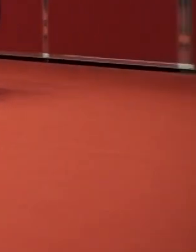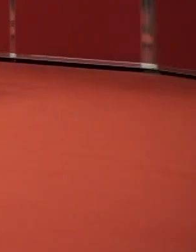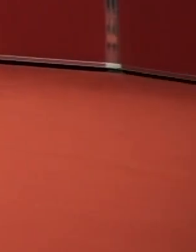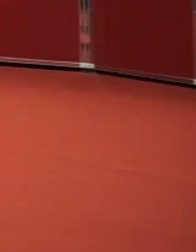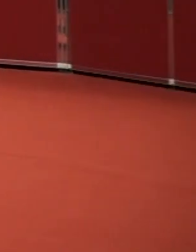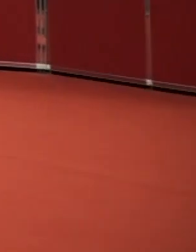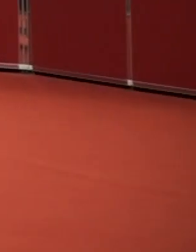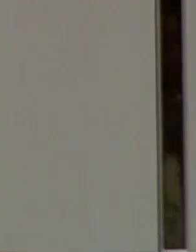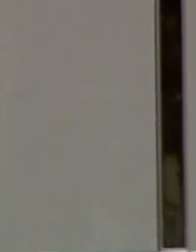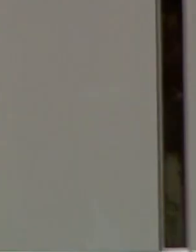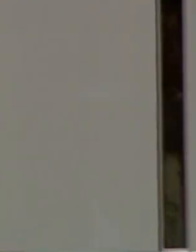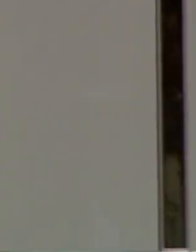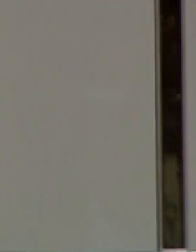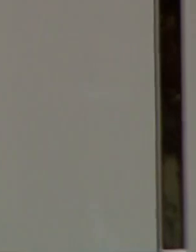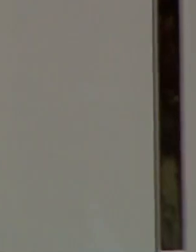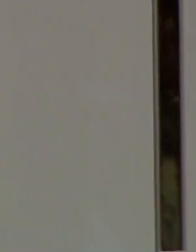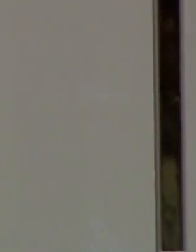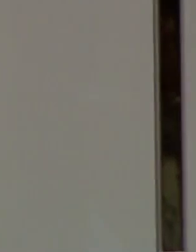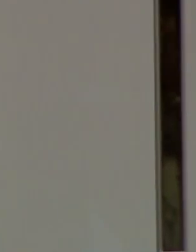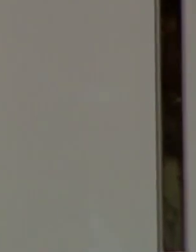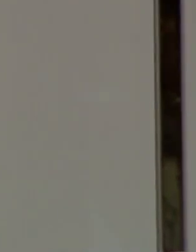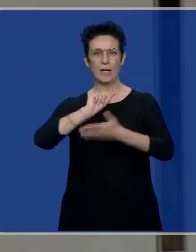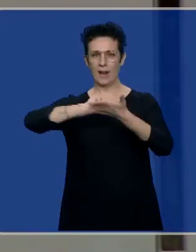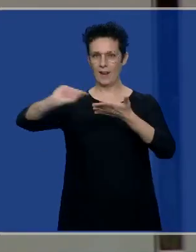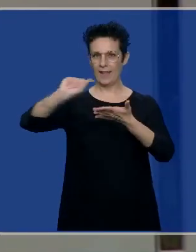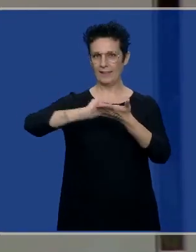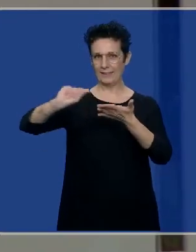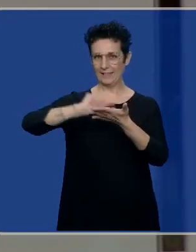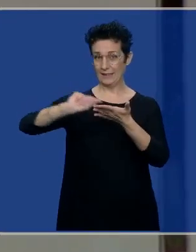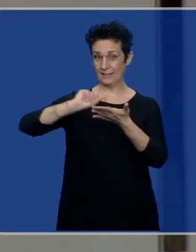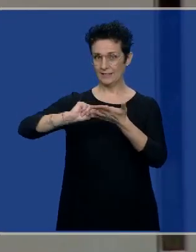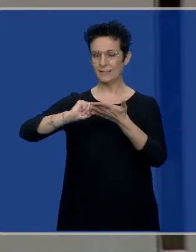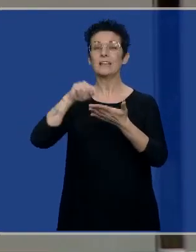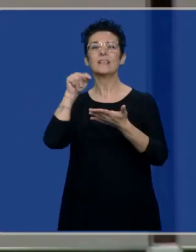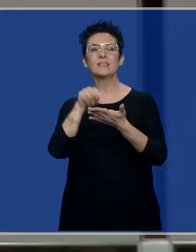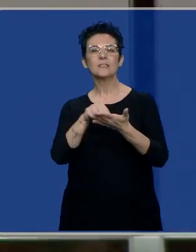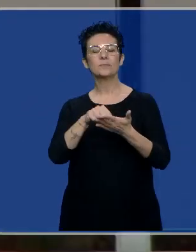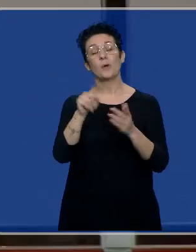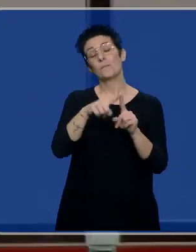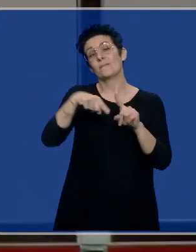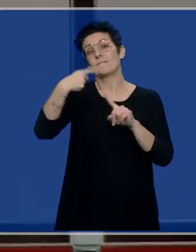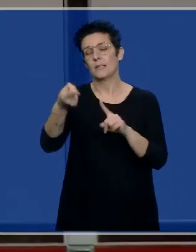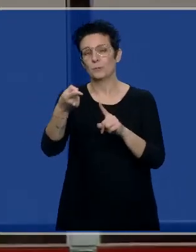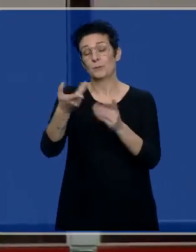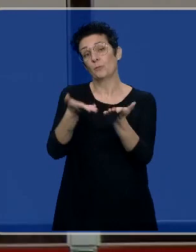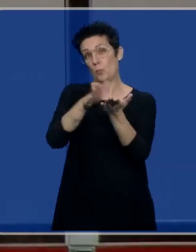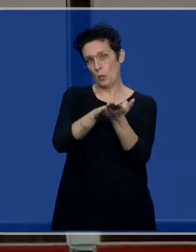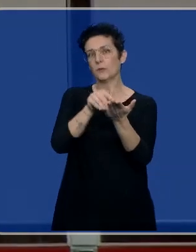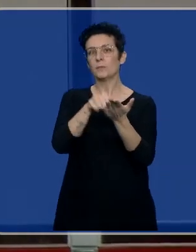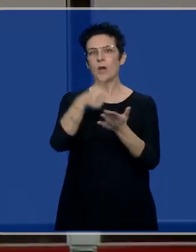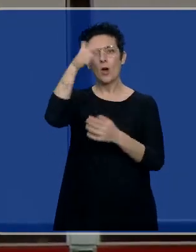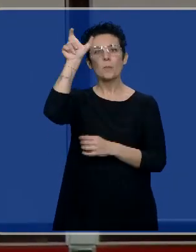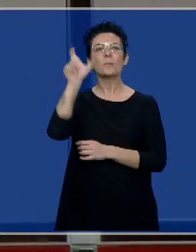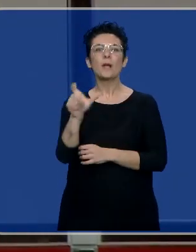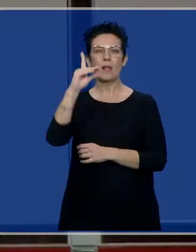Vamos con el Premio Castilla y León de las Letras, que en este caso es a título póstumo para don Fernando